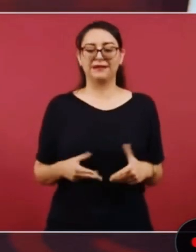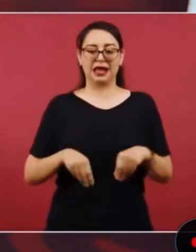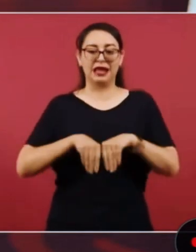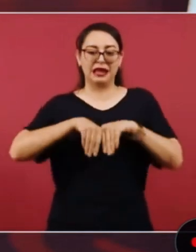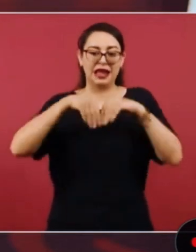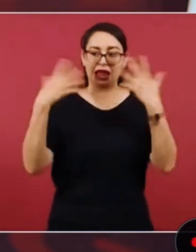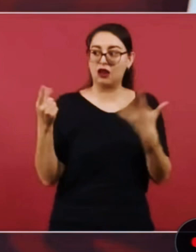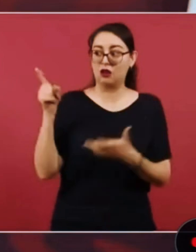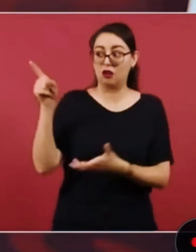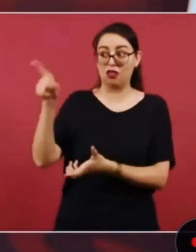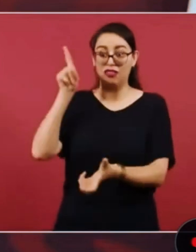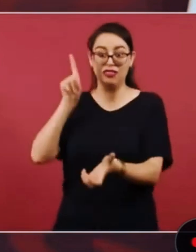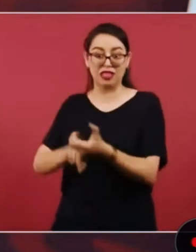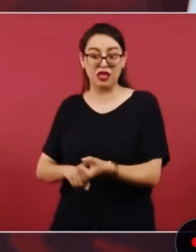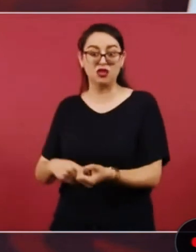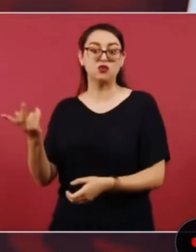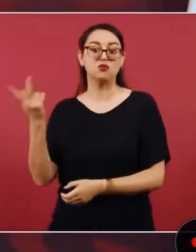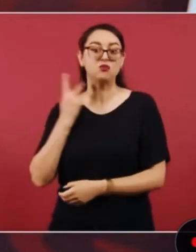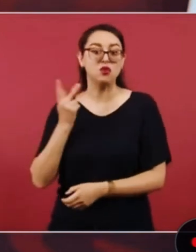pasó ayer?